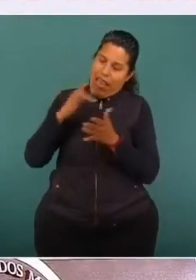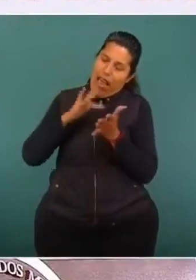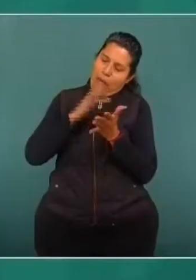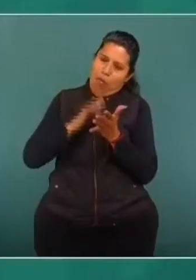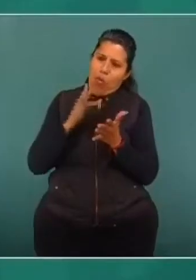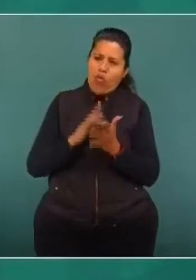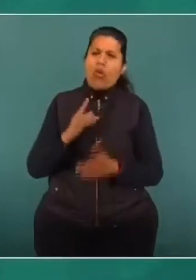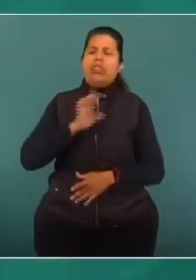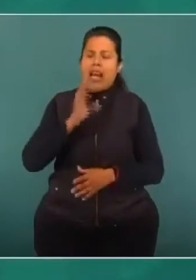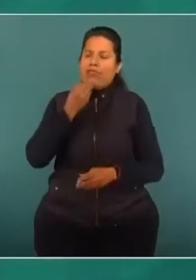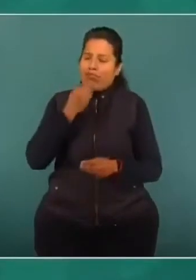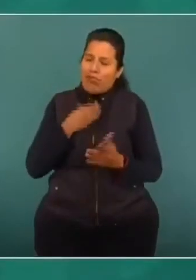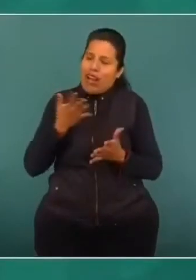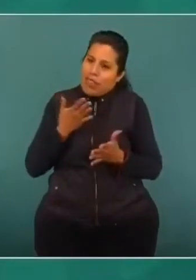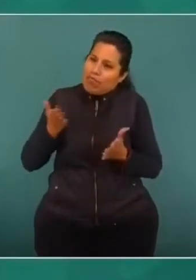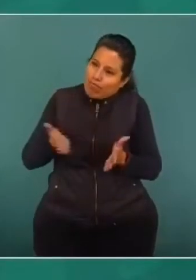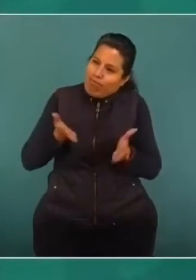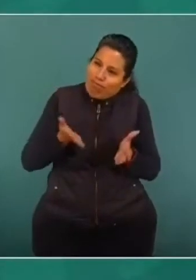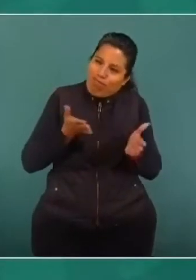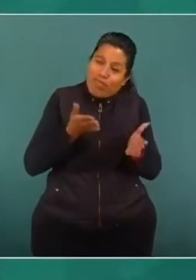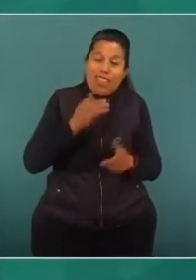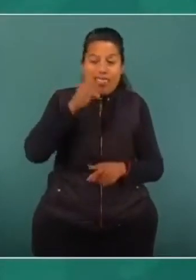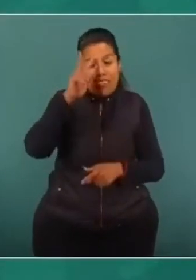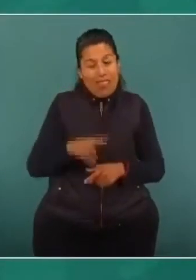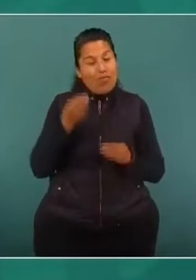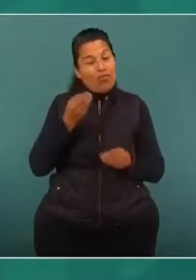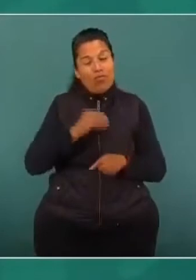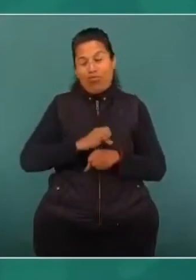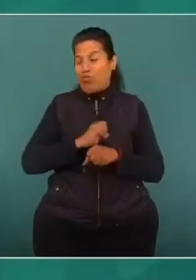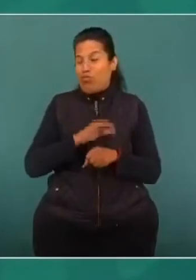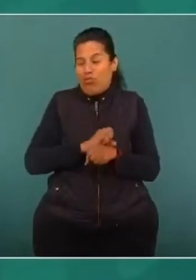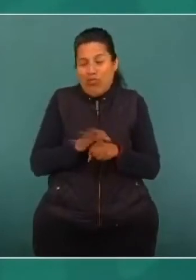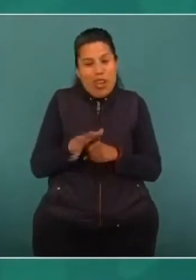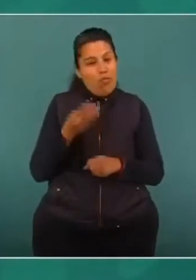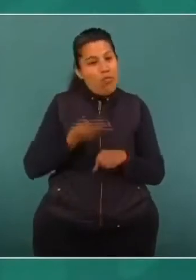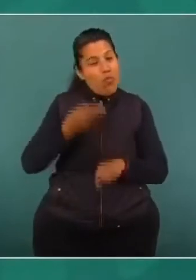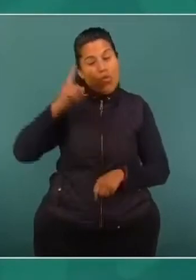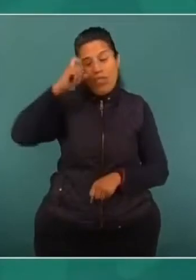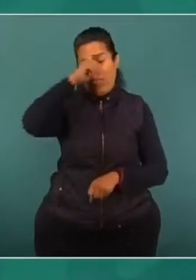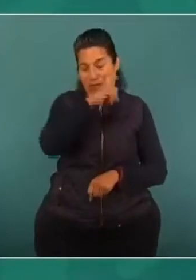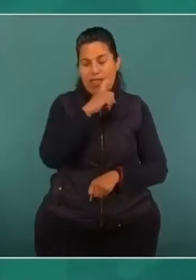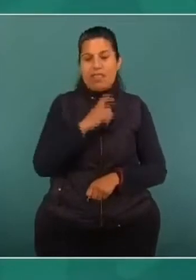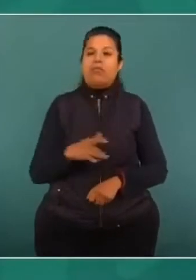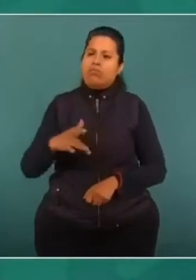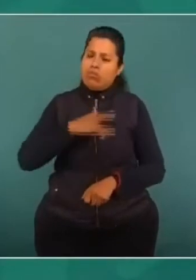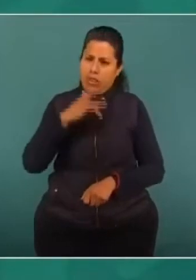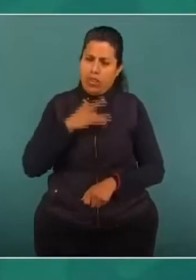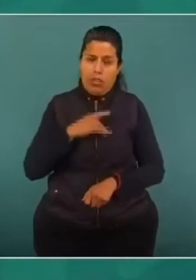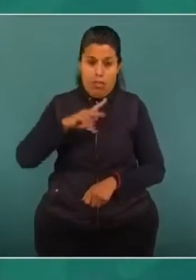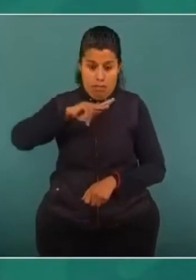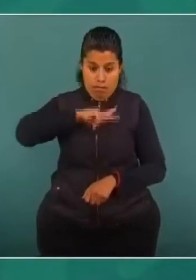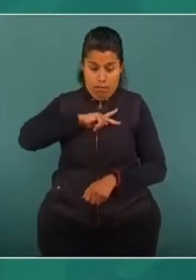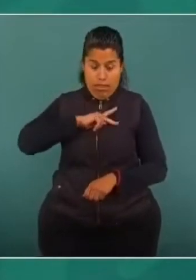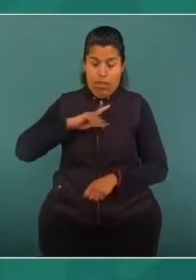como hemos sobrellevado estos difíciles momentos. Tenga por seguro que en lo que resta de mi gobierno